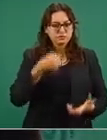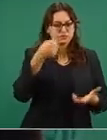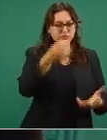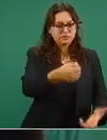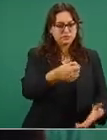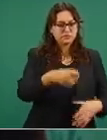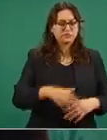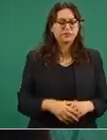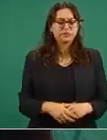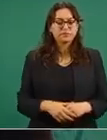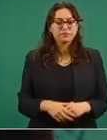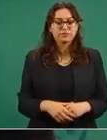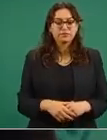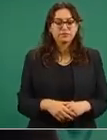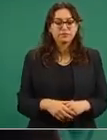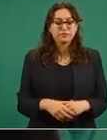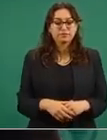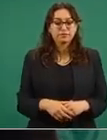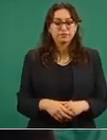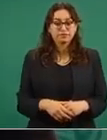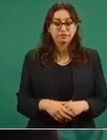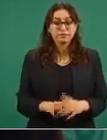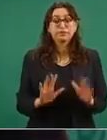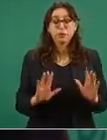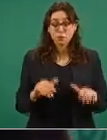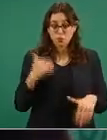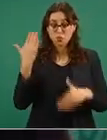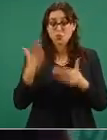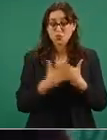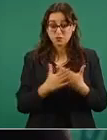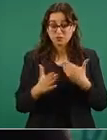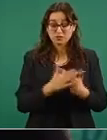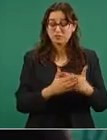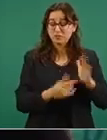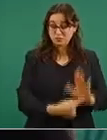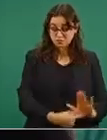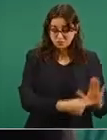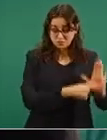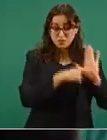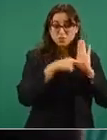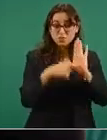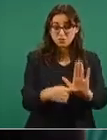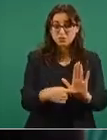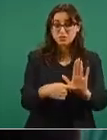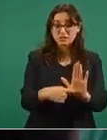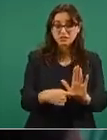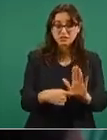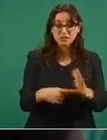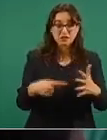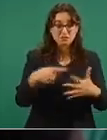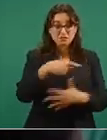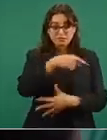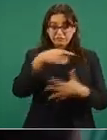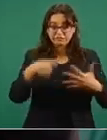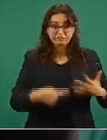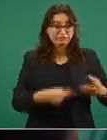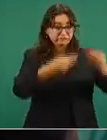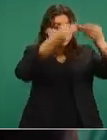Y van a ver cuando presentemos toda la estructura,